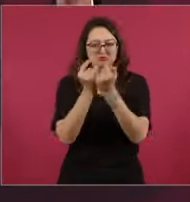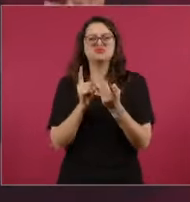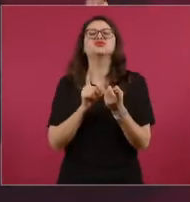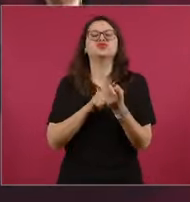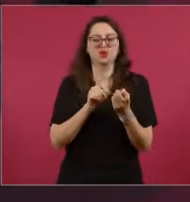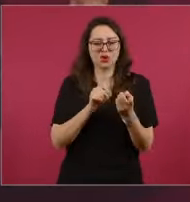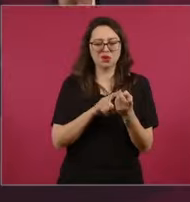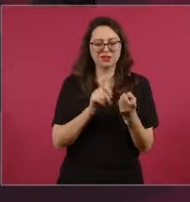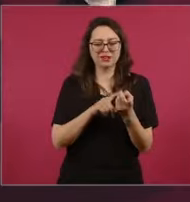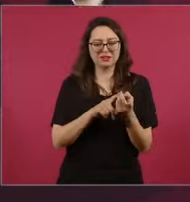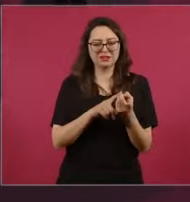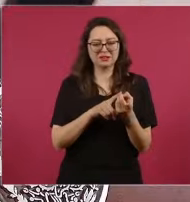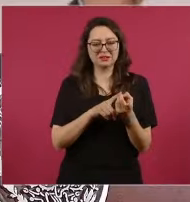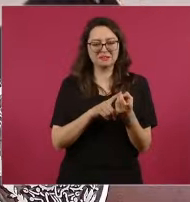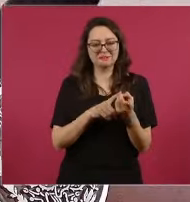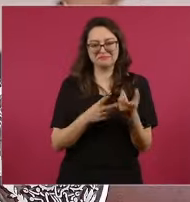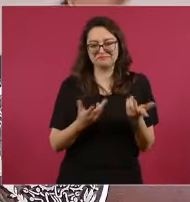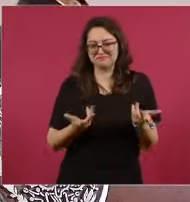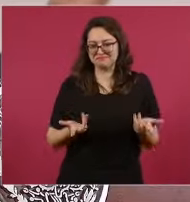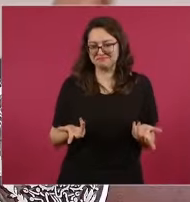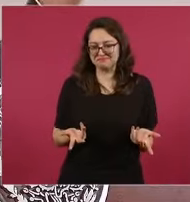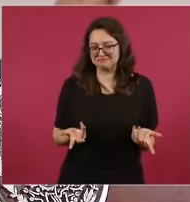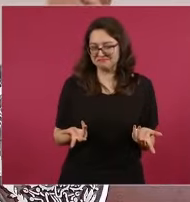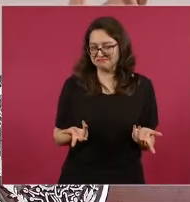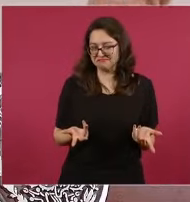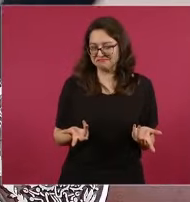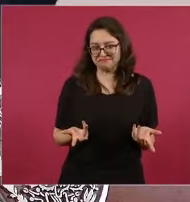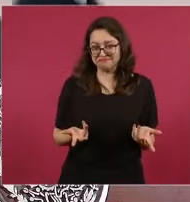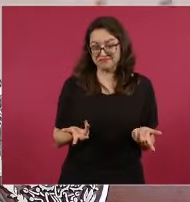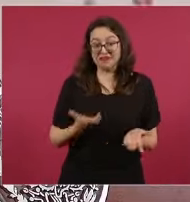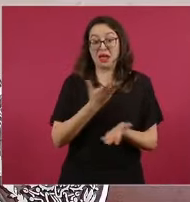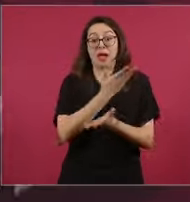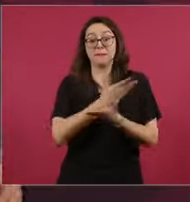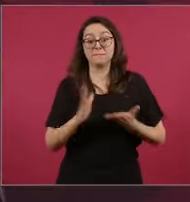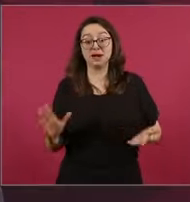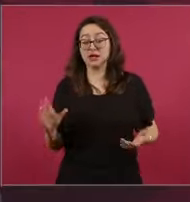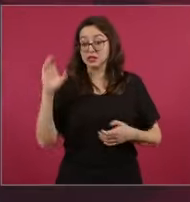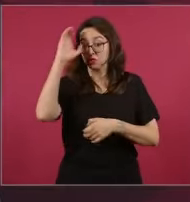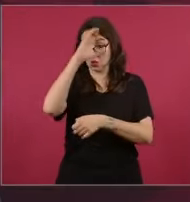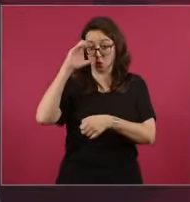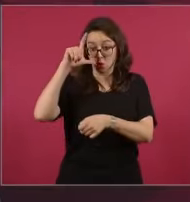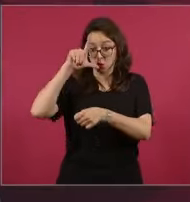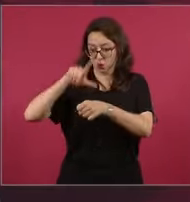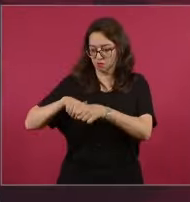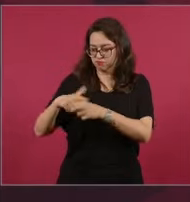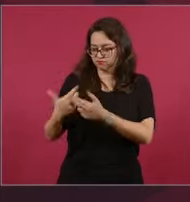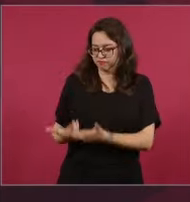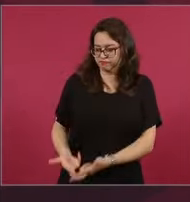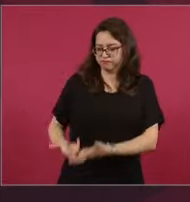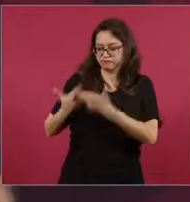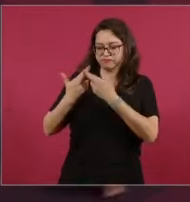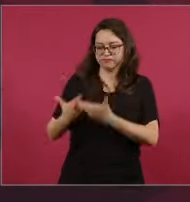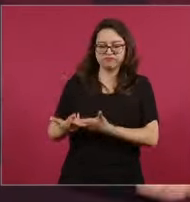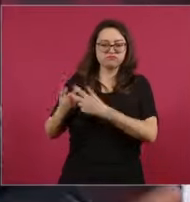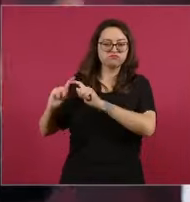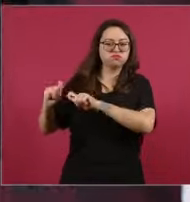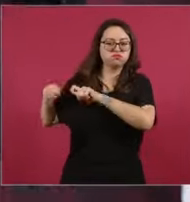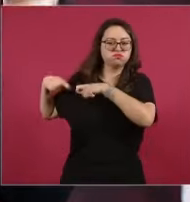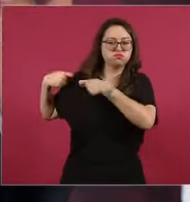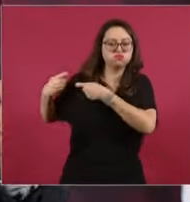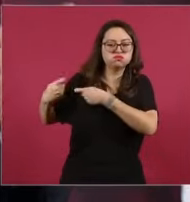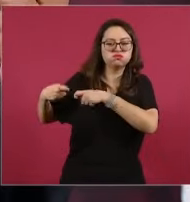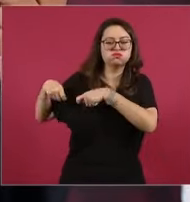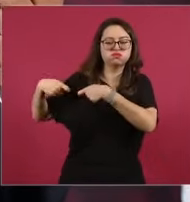la herencia cultural del pueblo de México que viene de